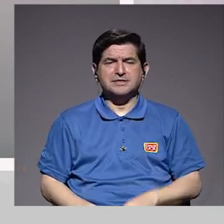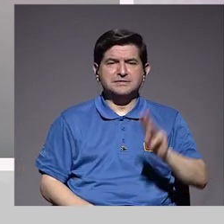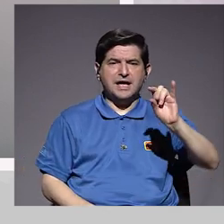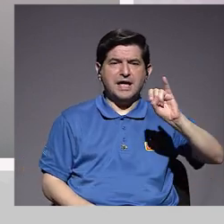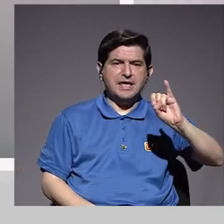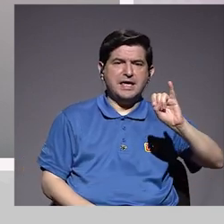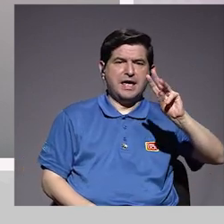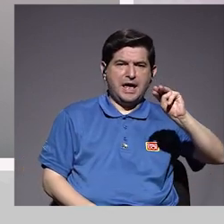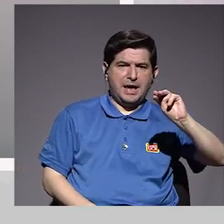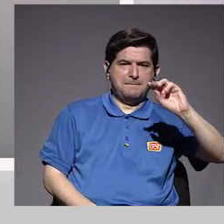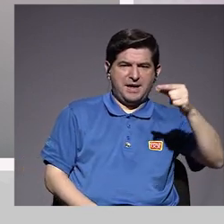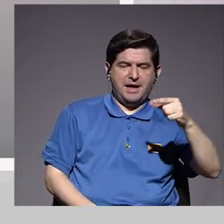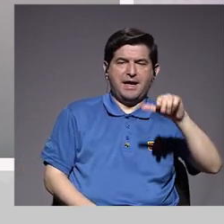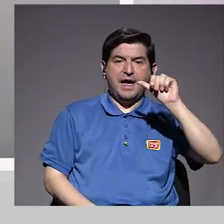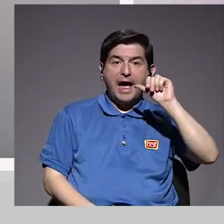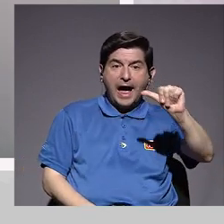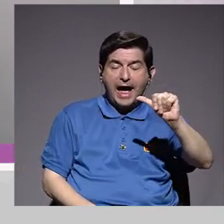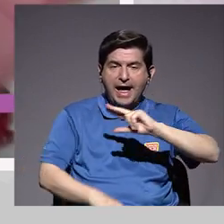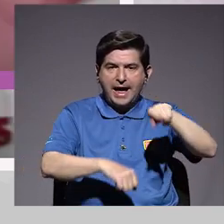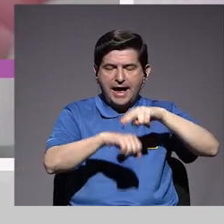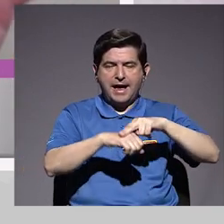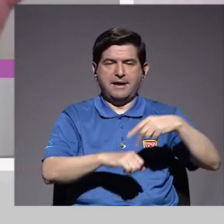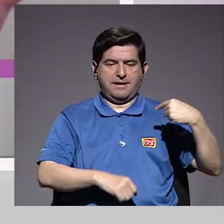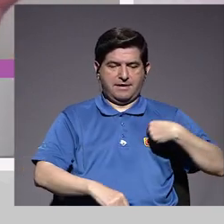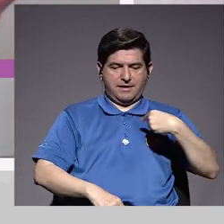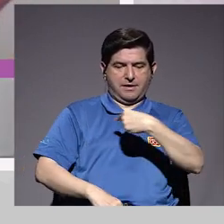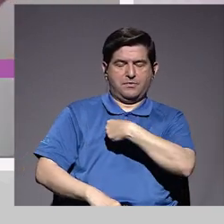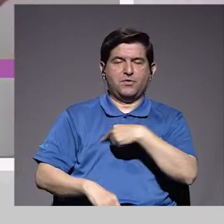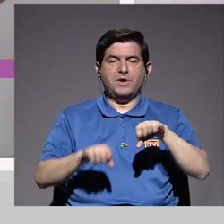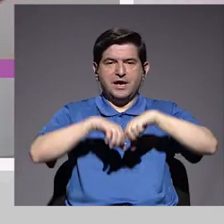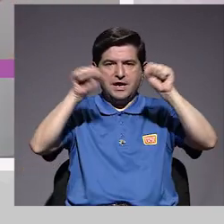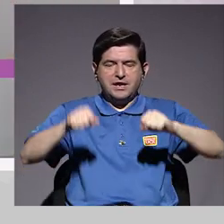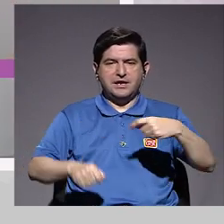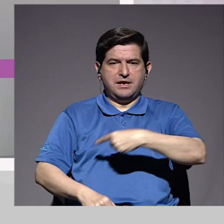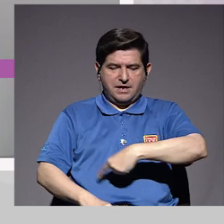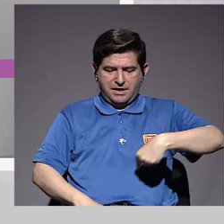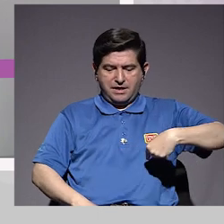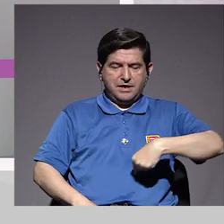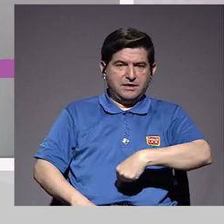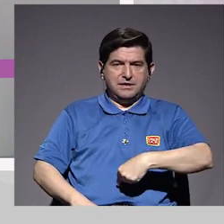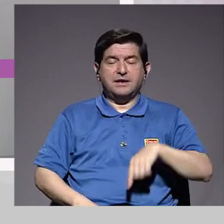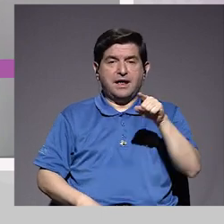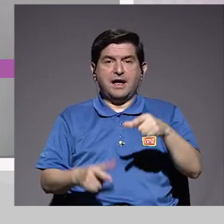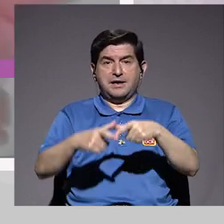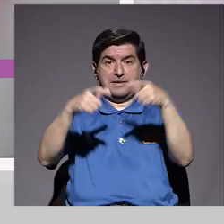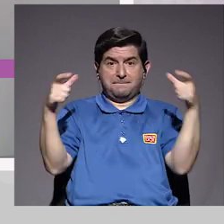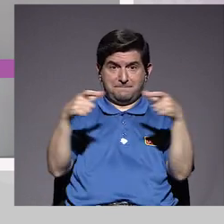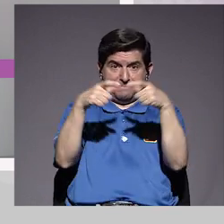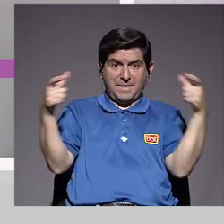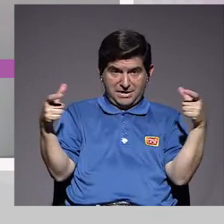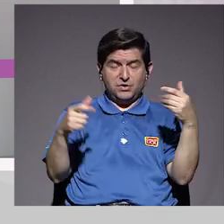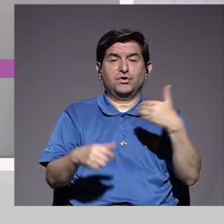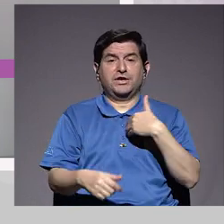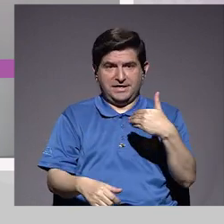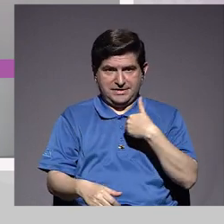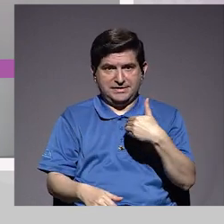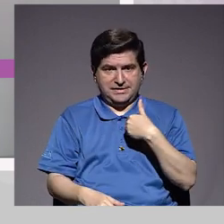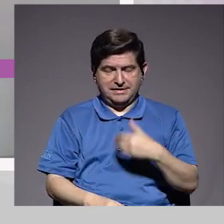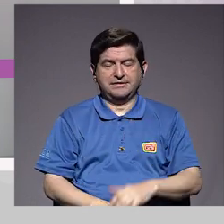inmunoglobulinas A normalmente se encuentran en el pulmón y en el aparato digestivo. Ahí es donde vamos a encontrar la mayor concentración de